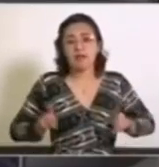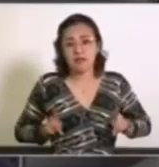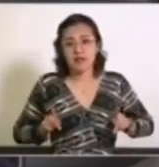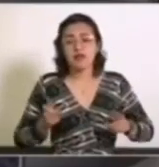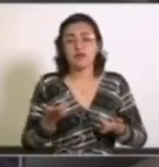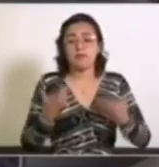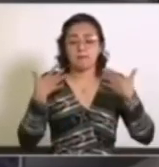se exige el cumplimiento.